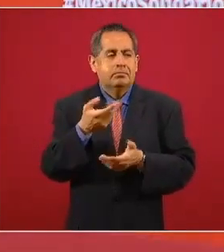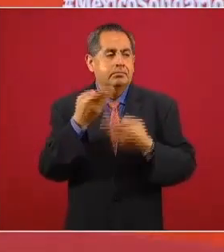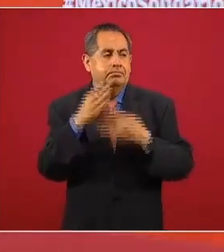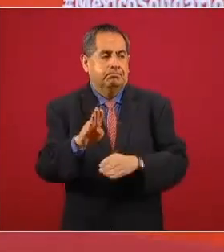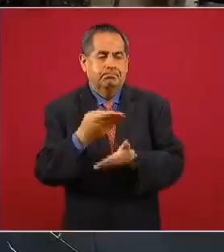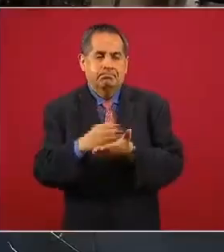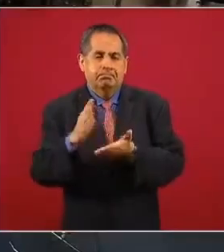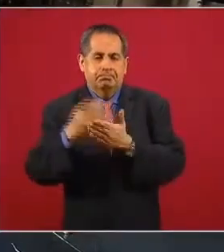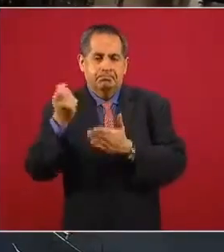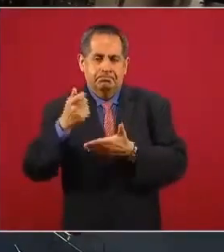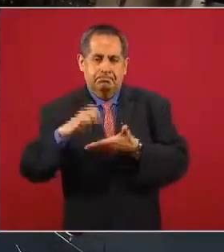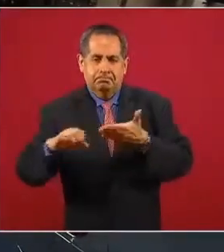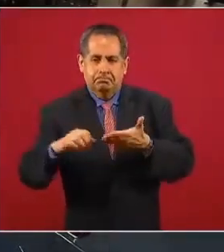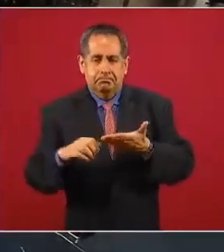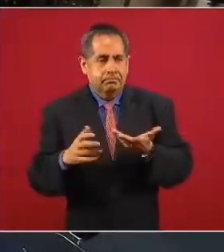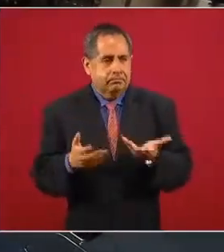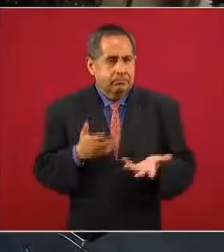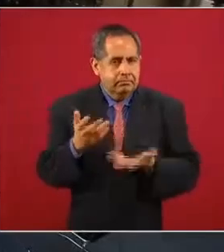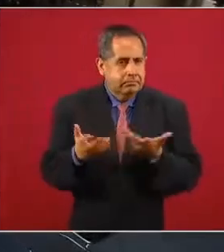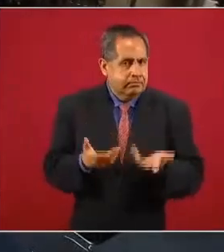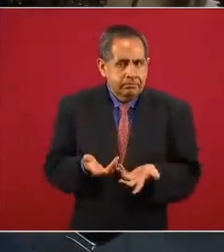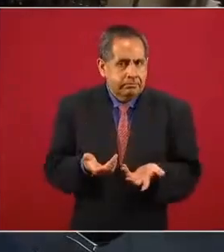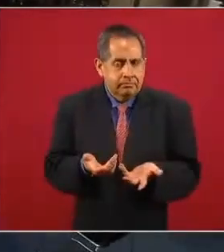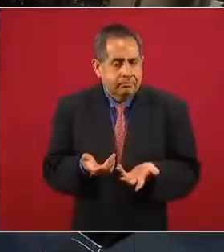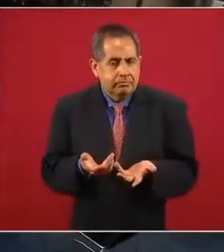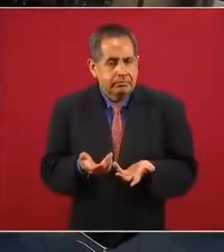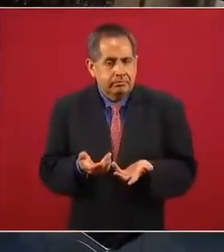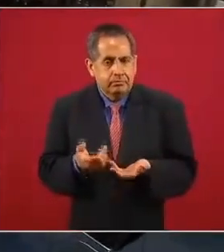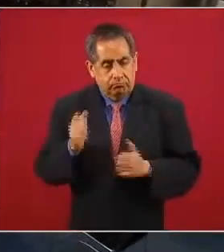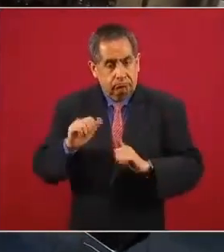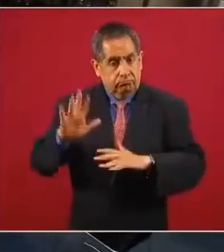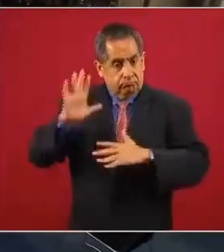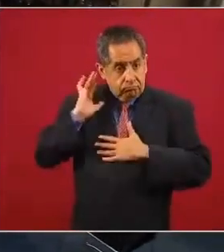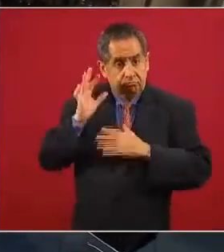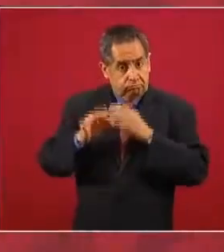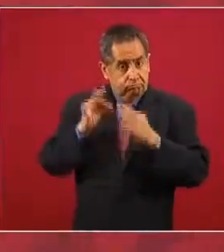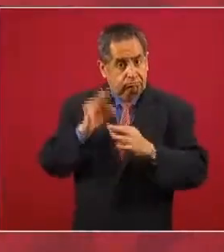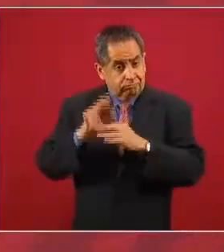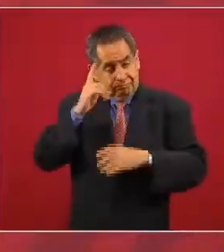No era una invención, es un compromiso.